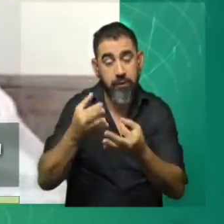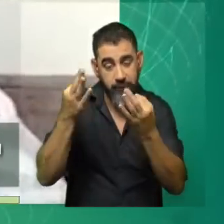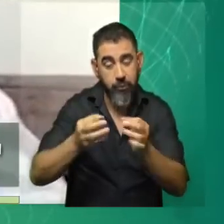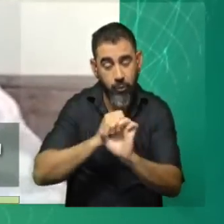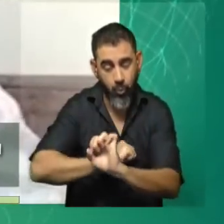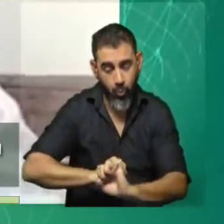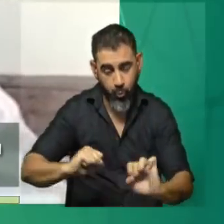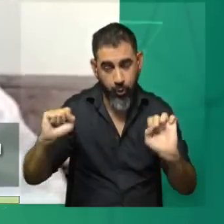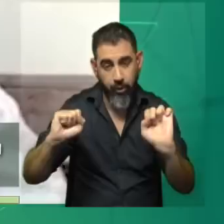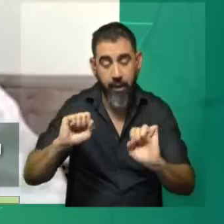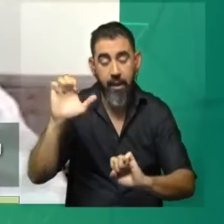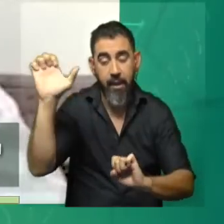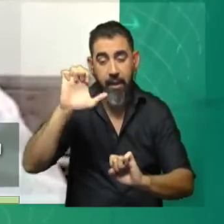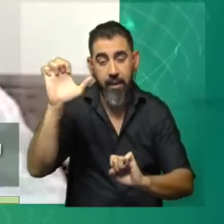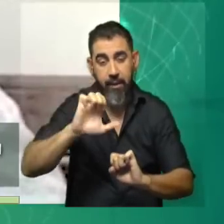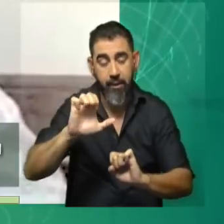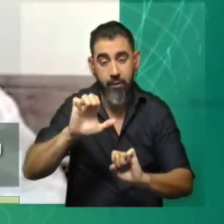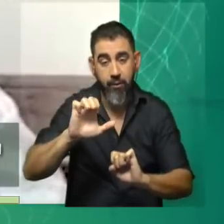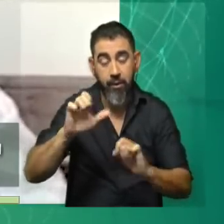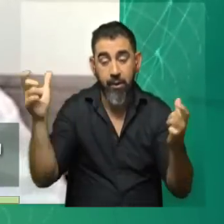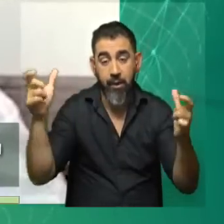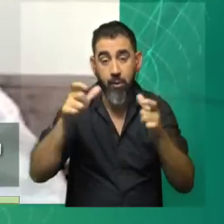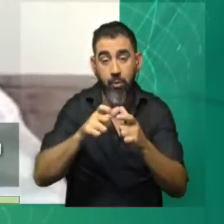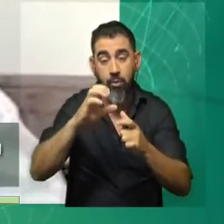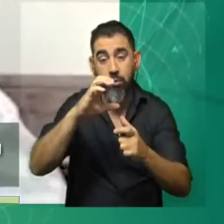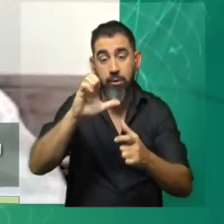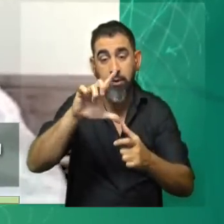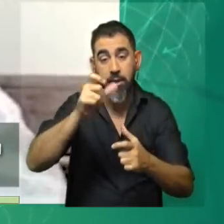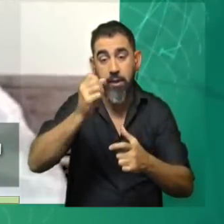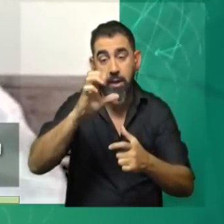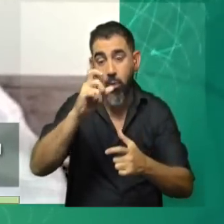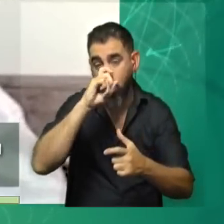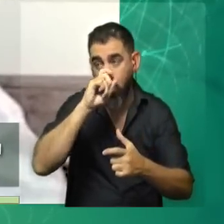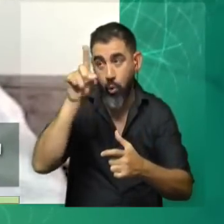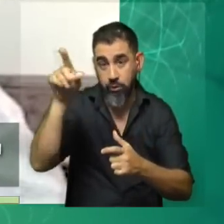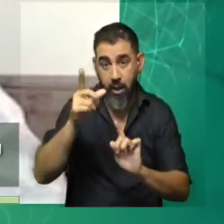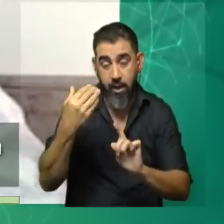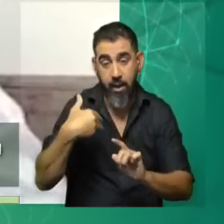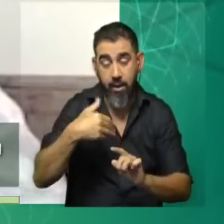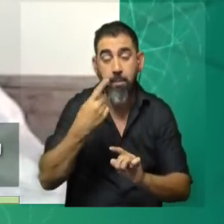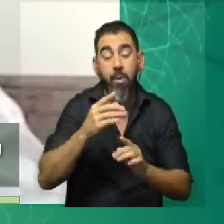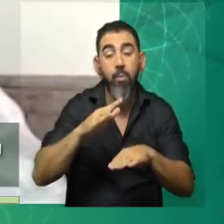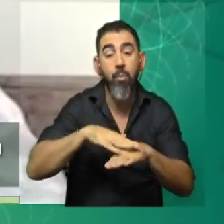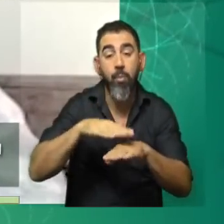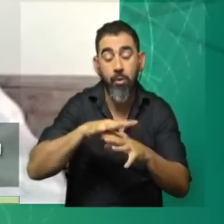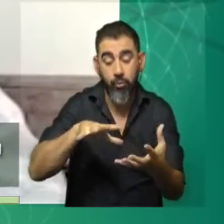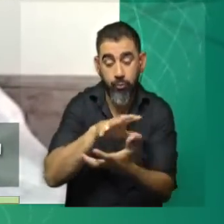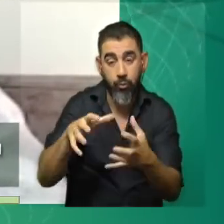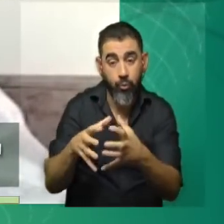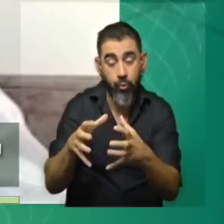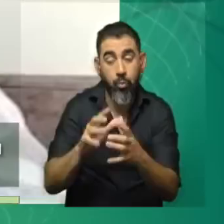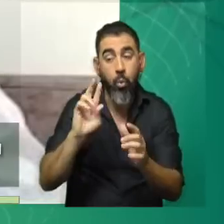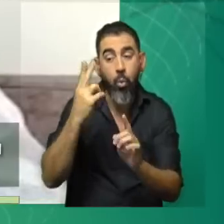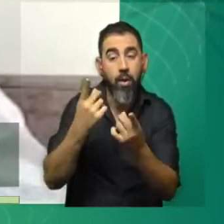podremos hacer en enero cuando se desarrolle la reunión de la CELAC en Buenos Aires. Pero bueno, llegó la hora de la región y lo que tiene que hacer